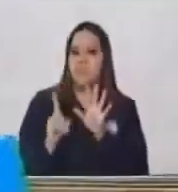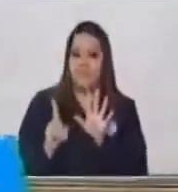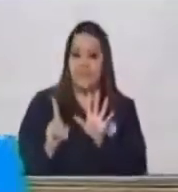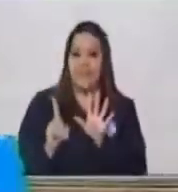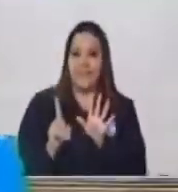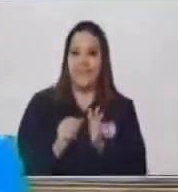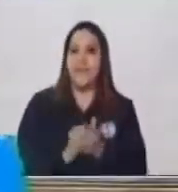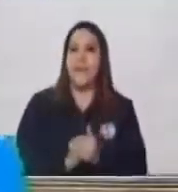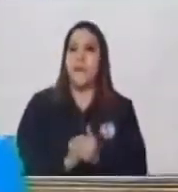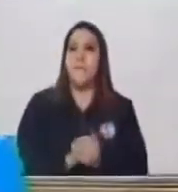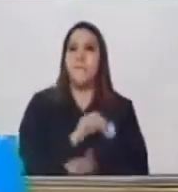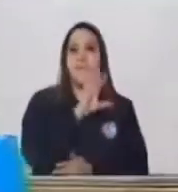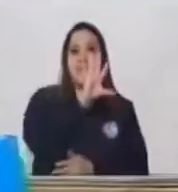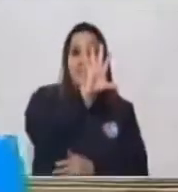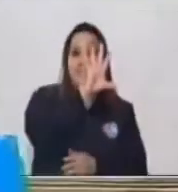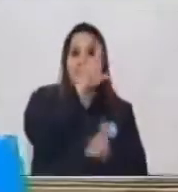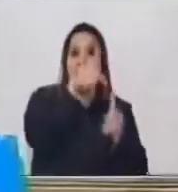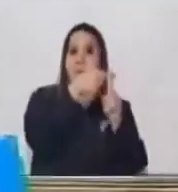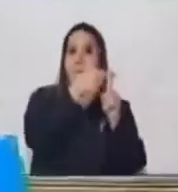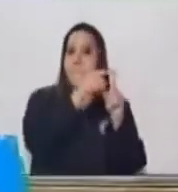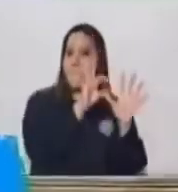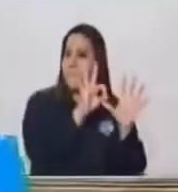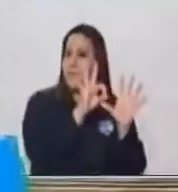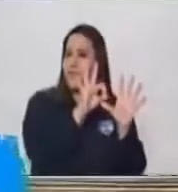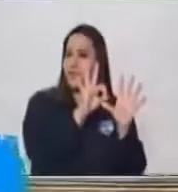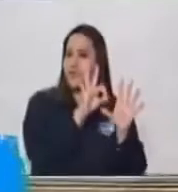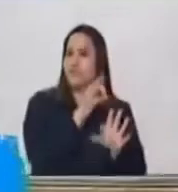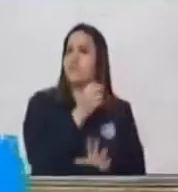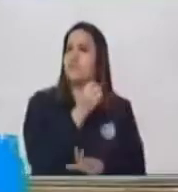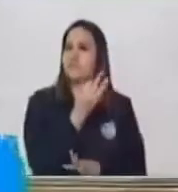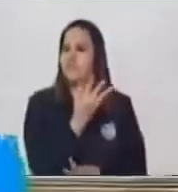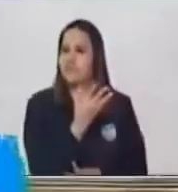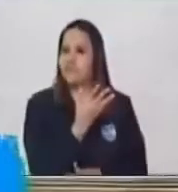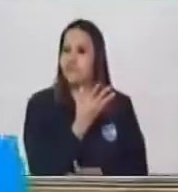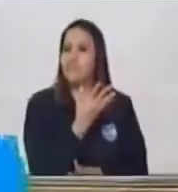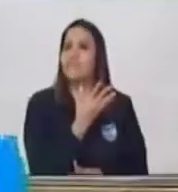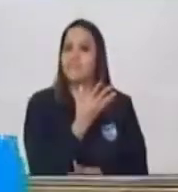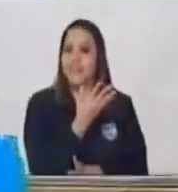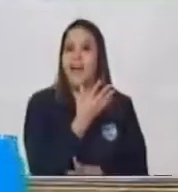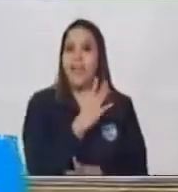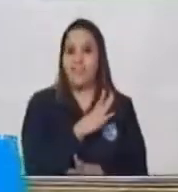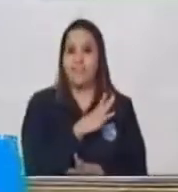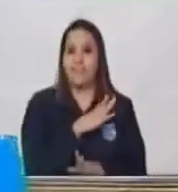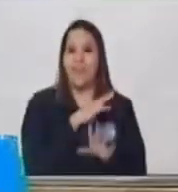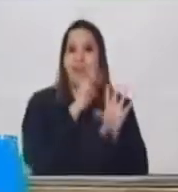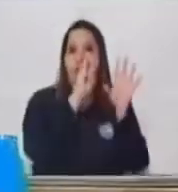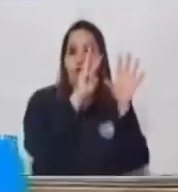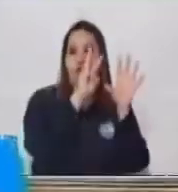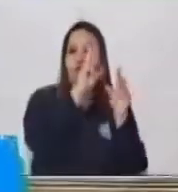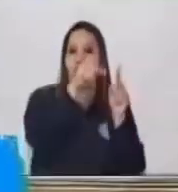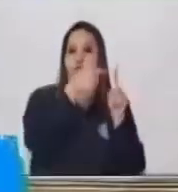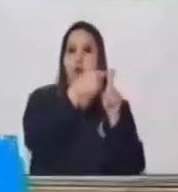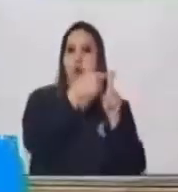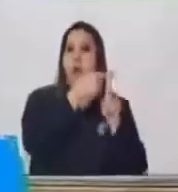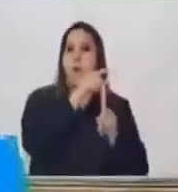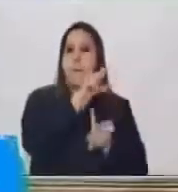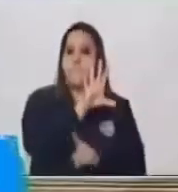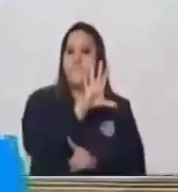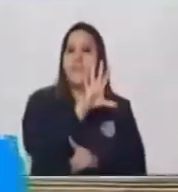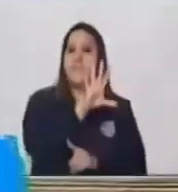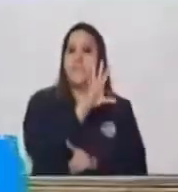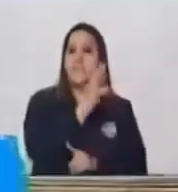5 más 8 ¿Cuánto es? Tengo 8 más 5 8 9